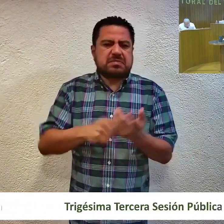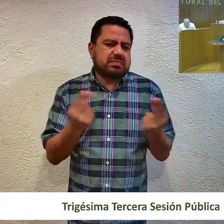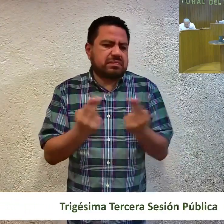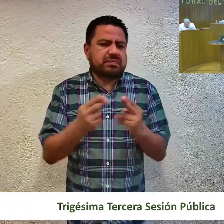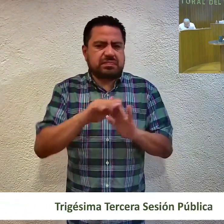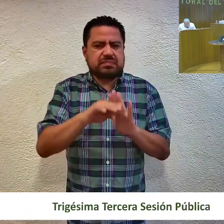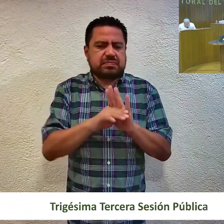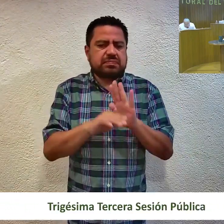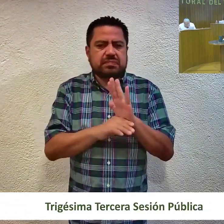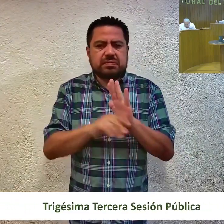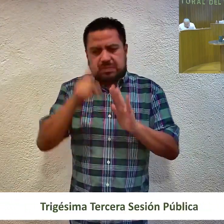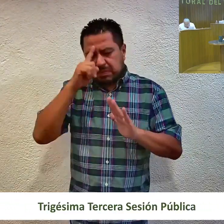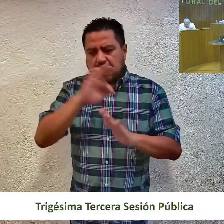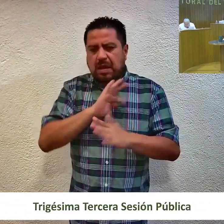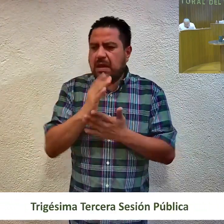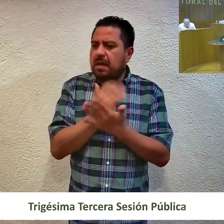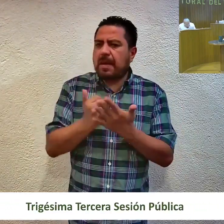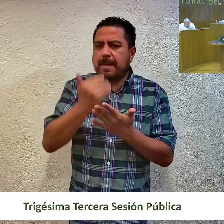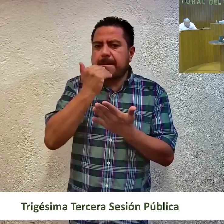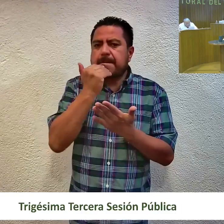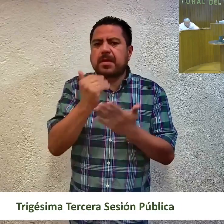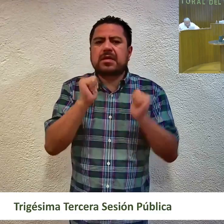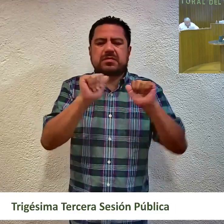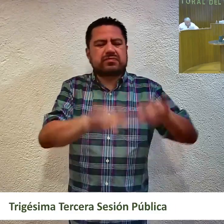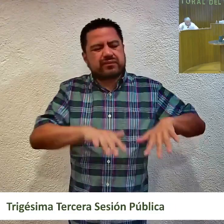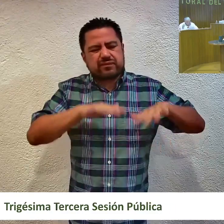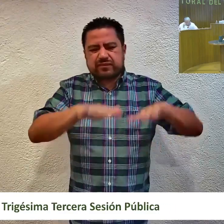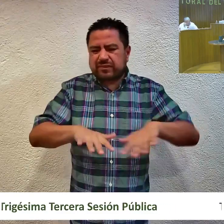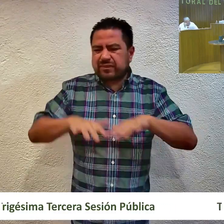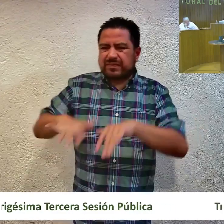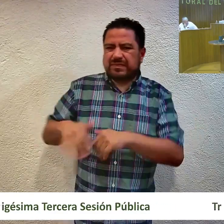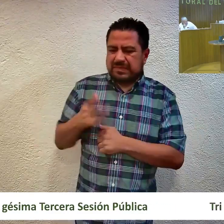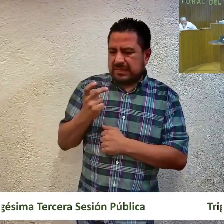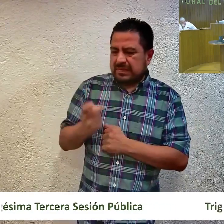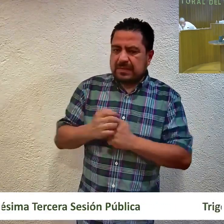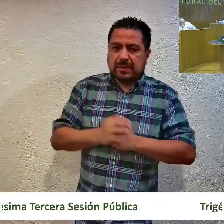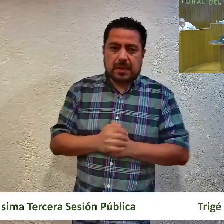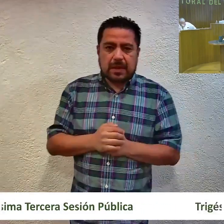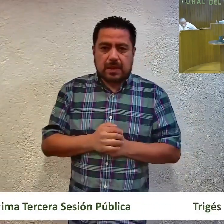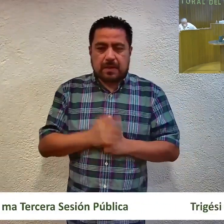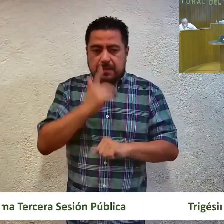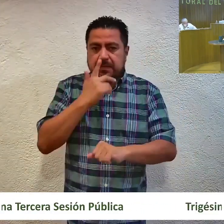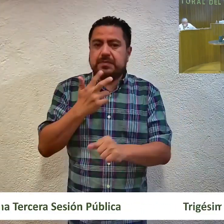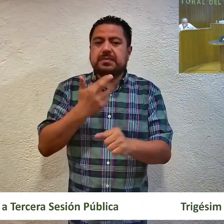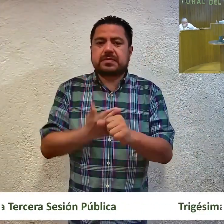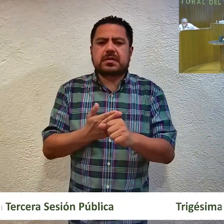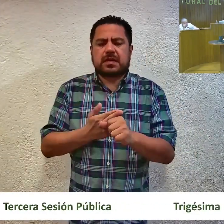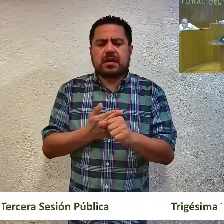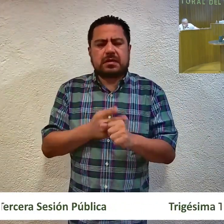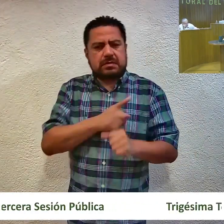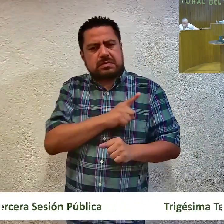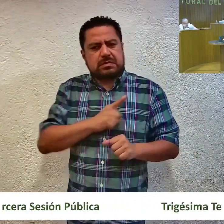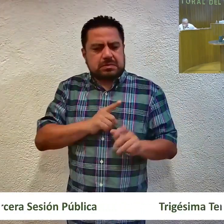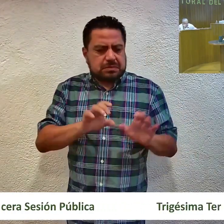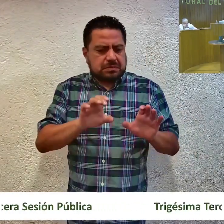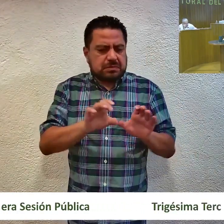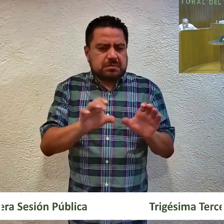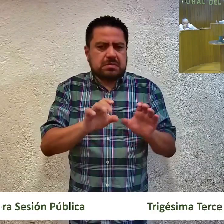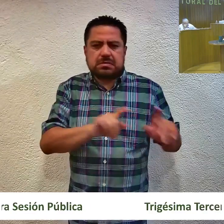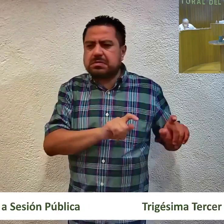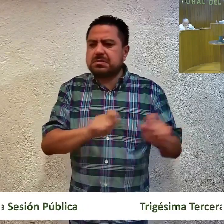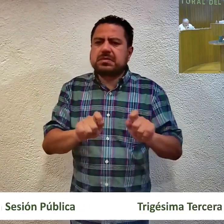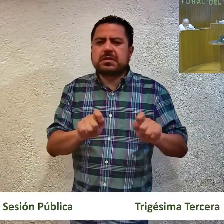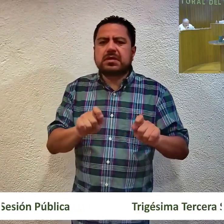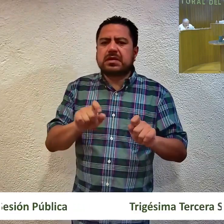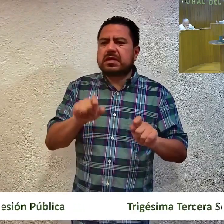garantizar la celebración de la Asamblea antes mencionada. Para esto, la autoridad responsable remitió las constancias con las cuales pretendían